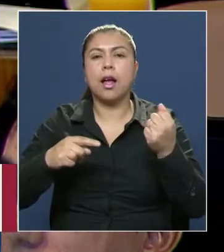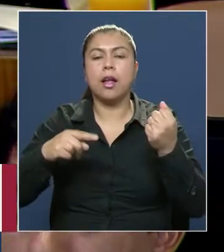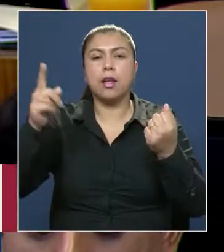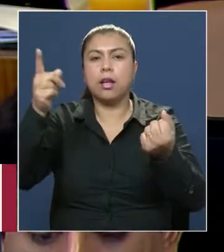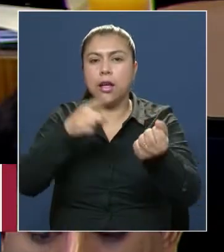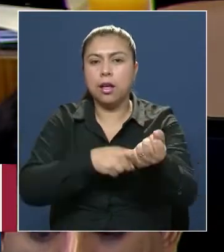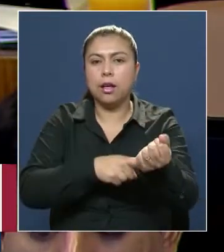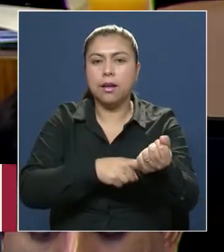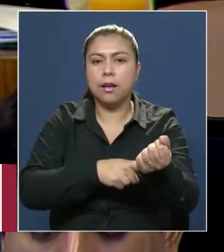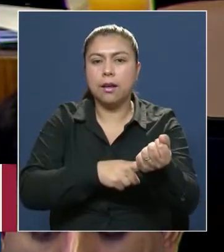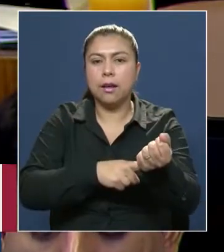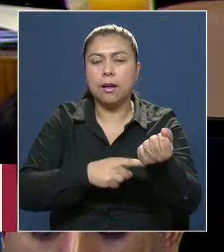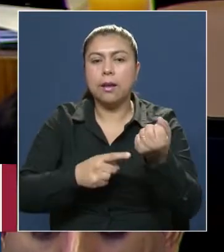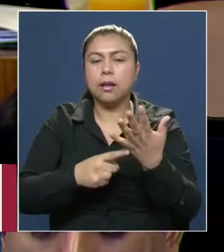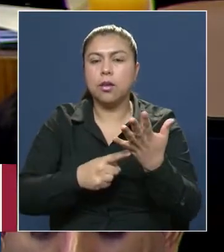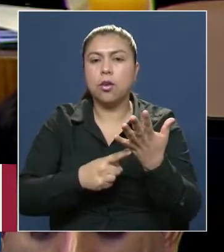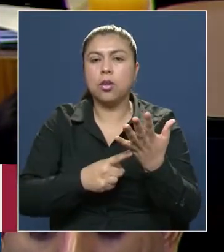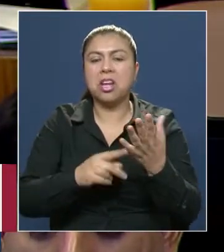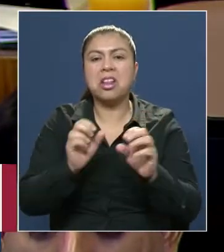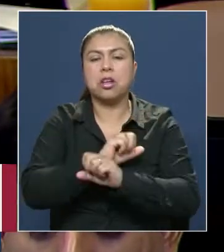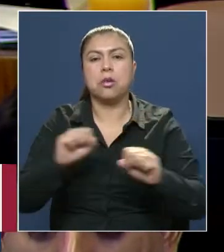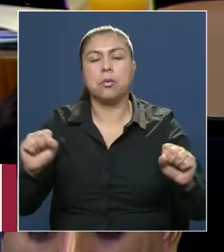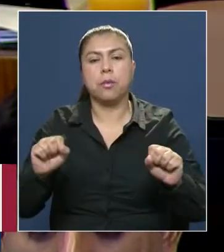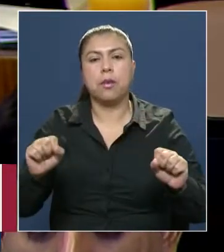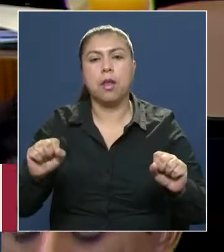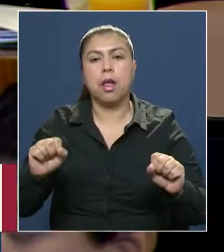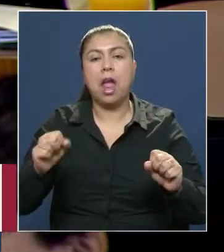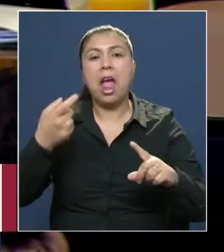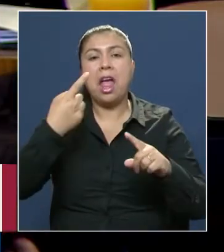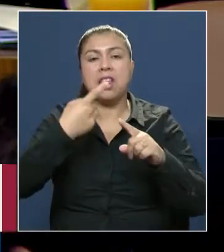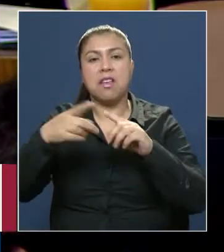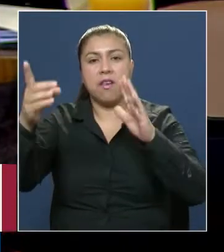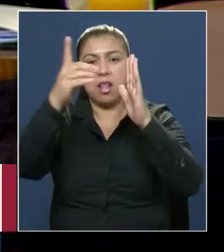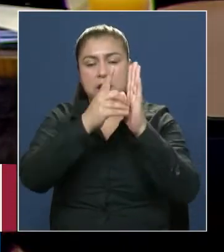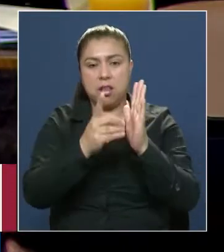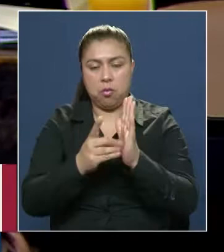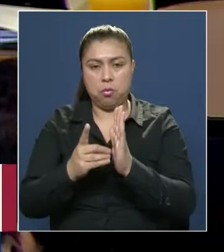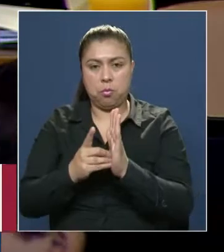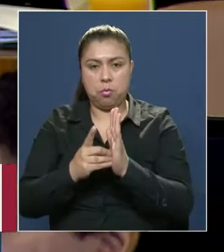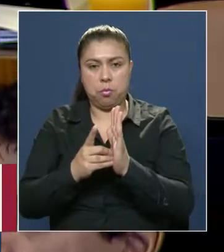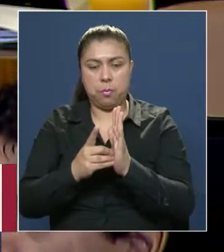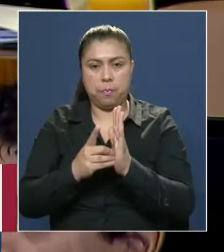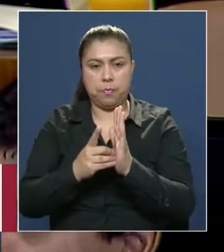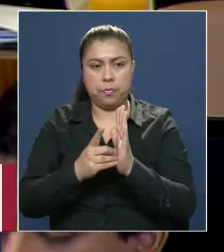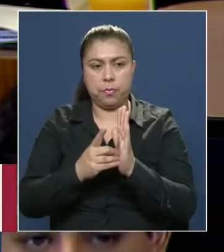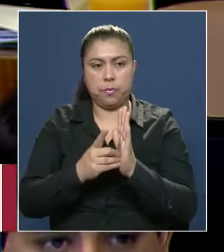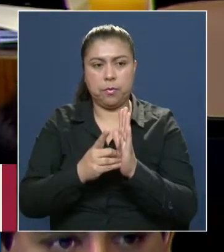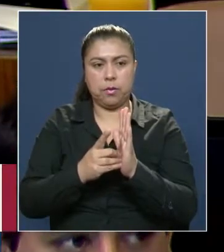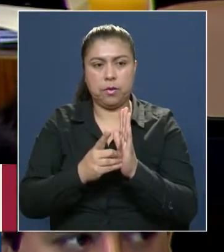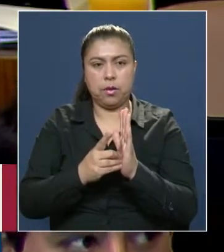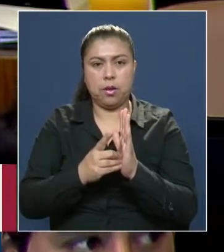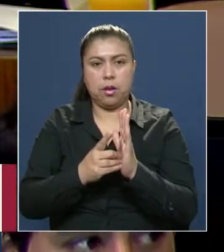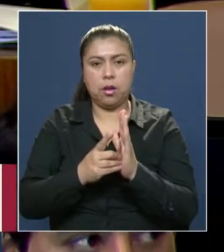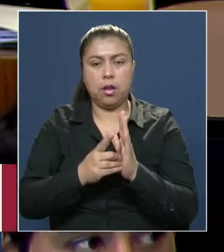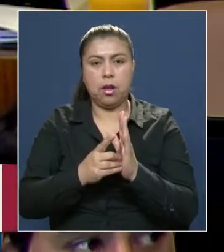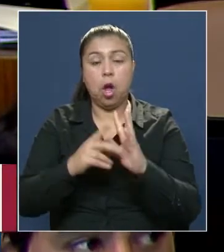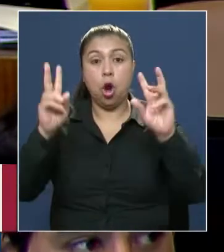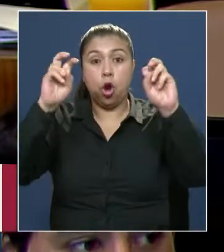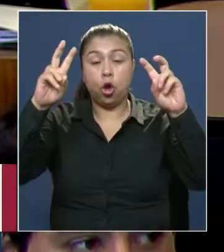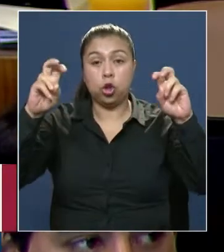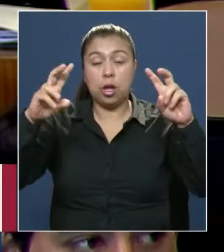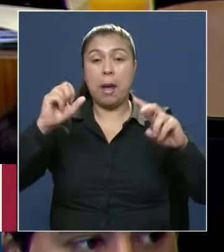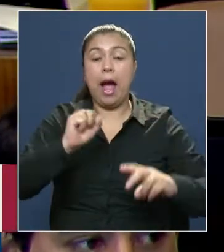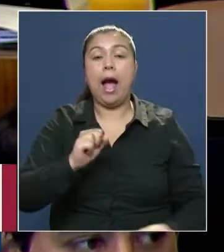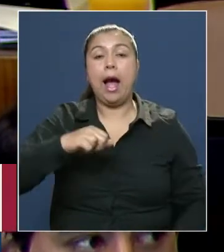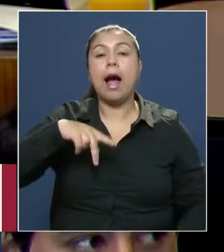explica Brian Cox en sus distintos documentales de la BBC los fenómenos de la física y la astrofísica, o